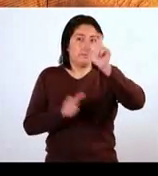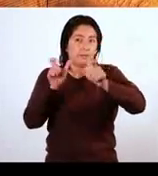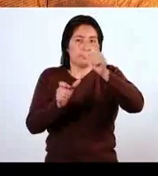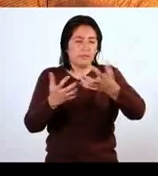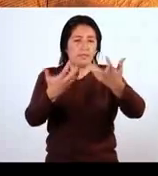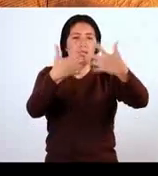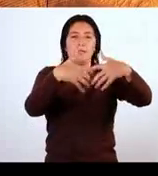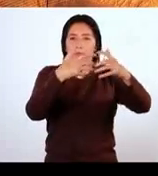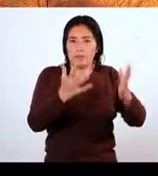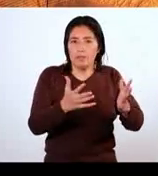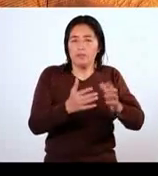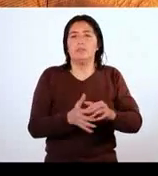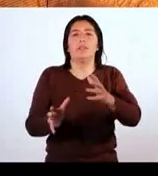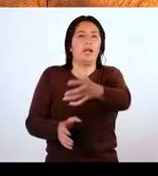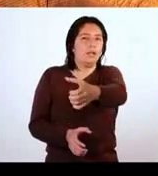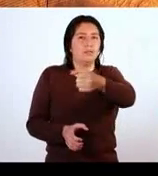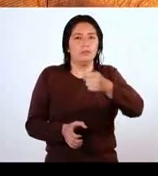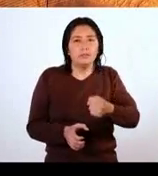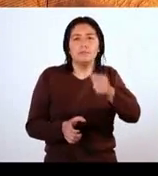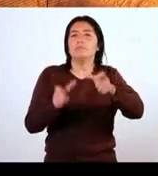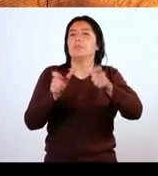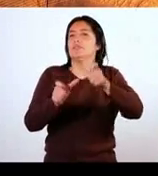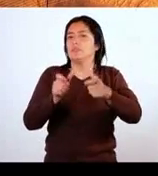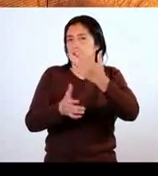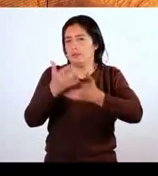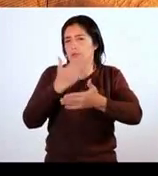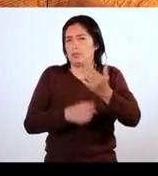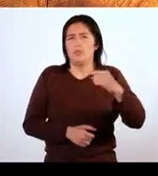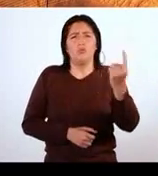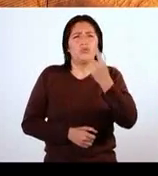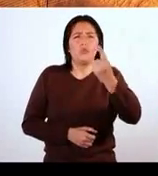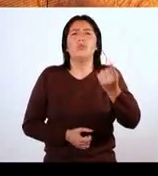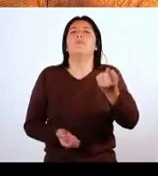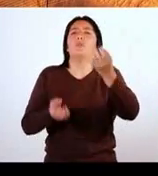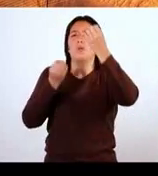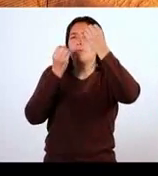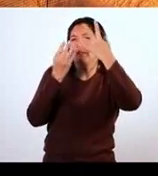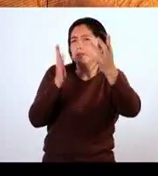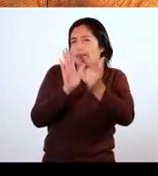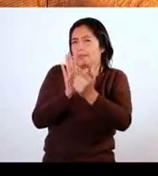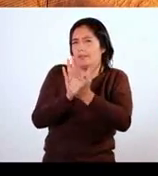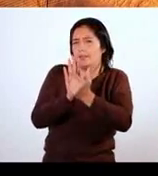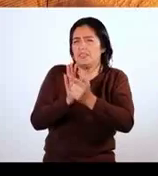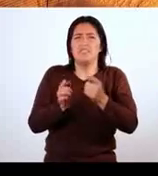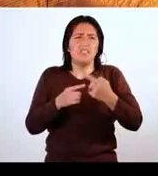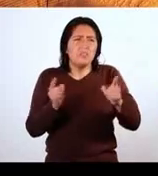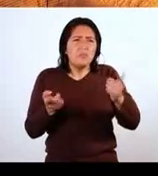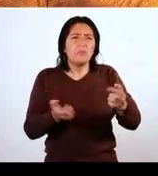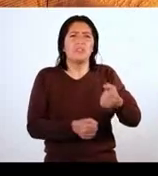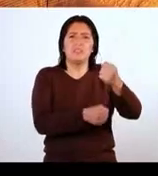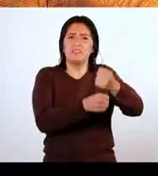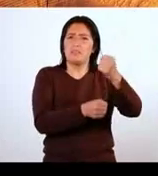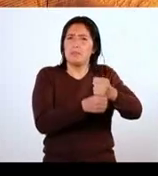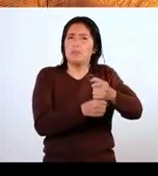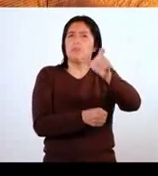amigos empresarios, a contratar personas con discapacidad. No solo por cumplir, sino porque la mano de obra de una persona con